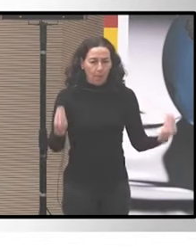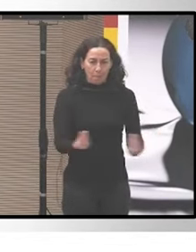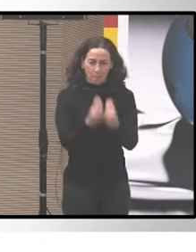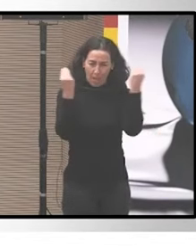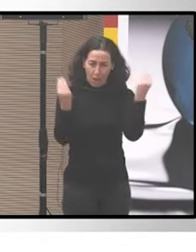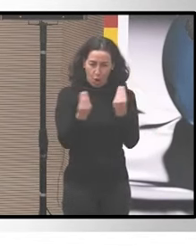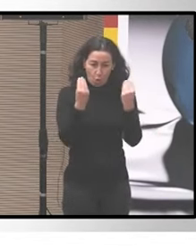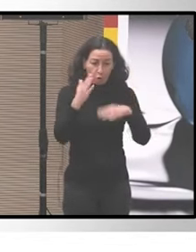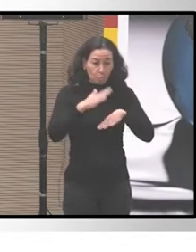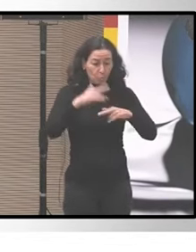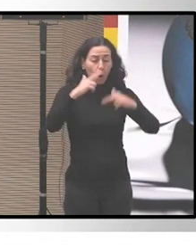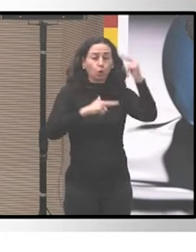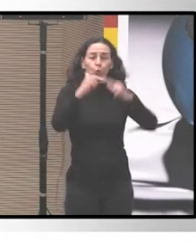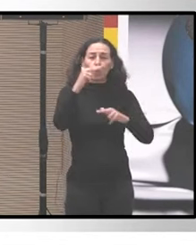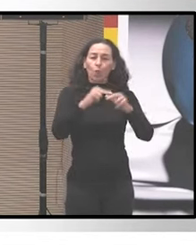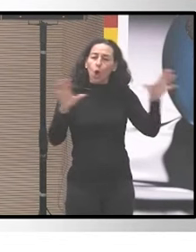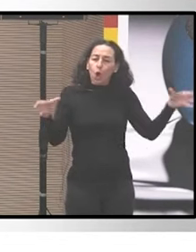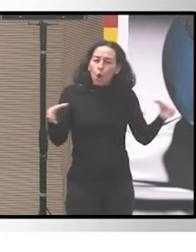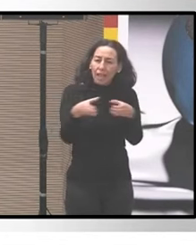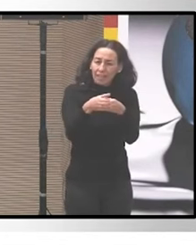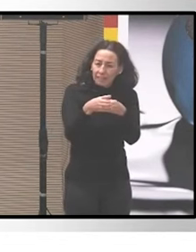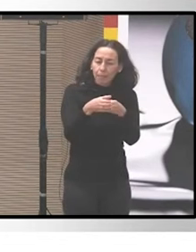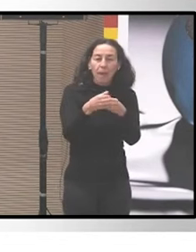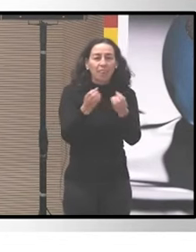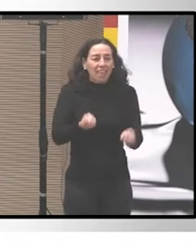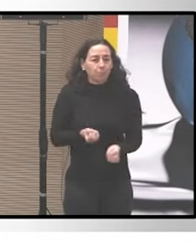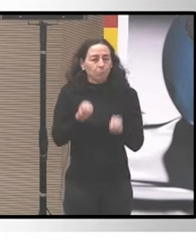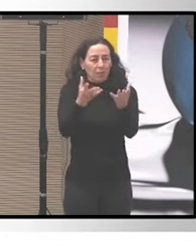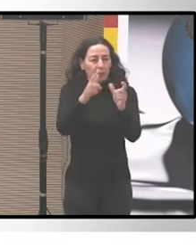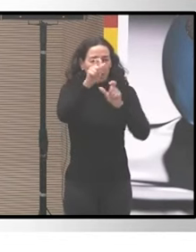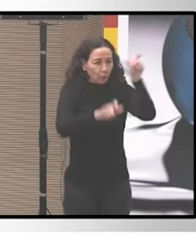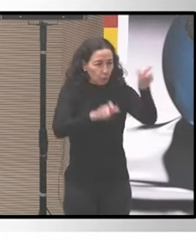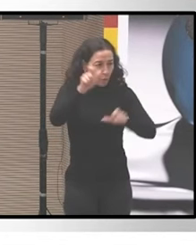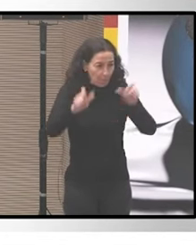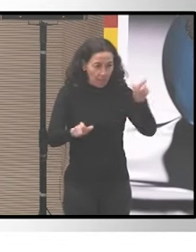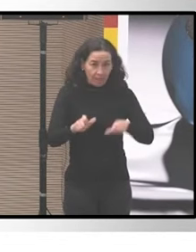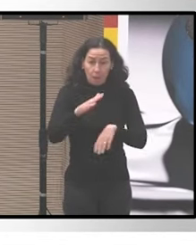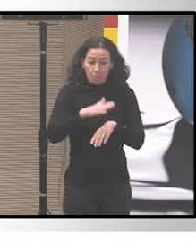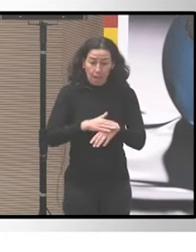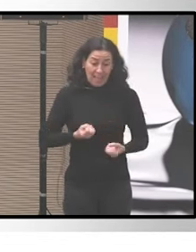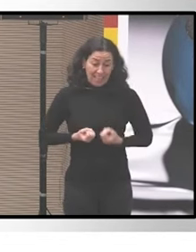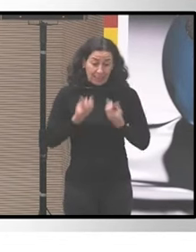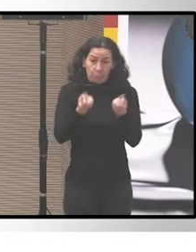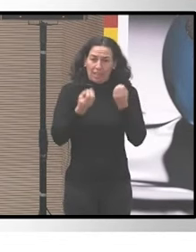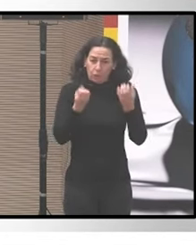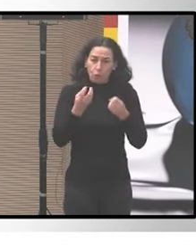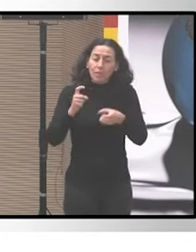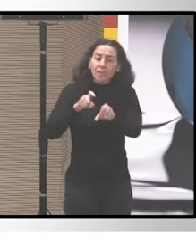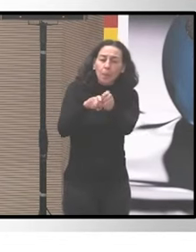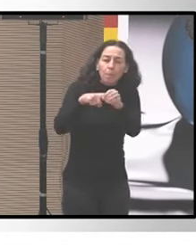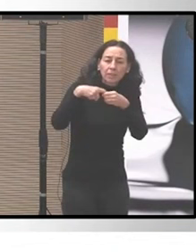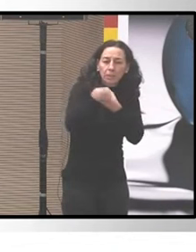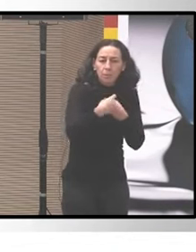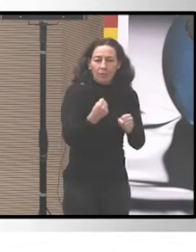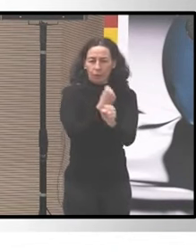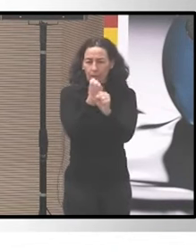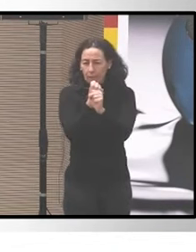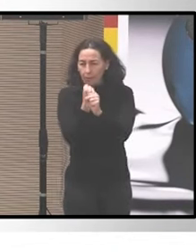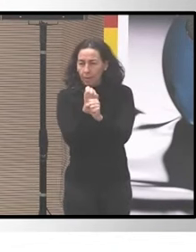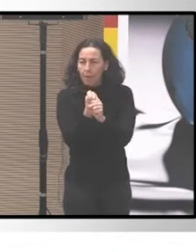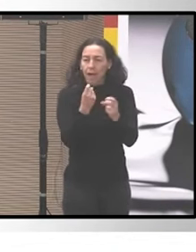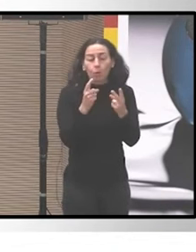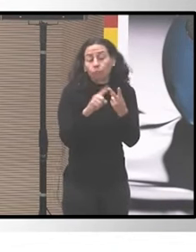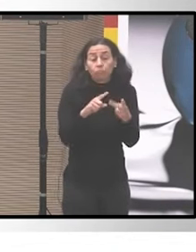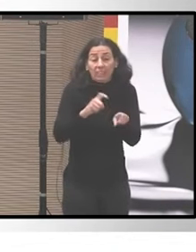partir de una construcción colectiva de expresión ciudadana que incorpore las diversas expresiones de participación en el trabajo o sea todo